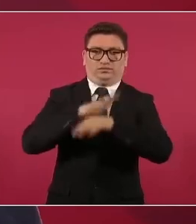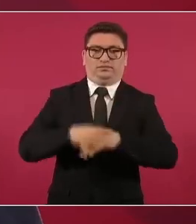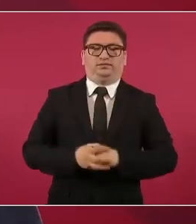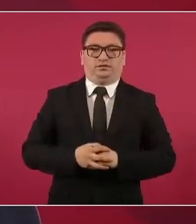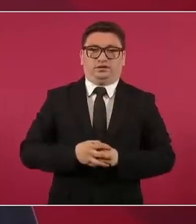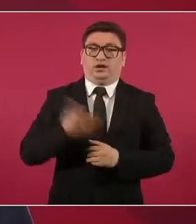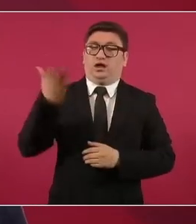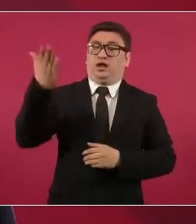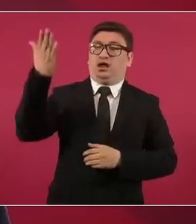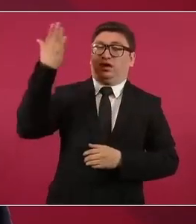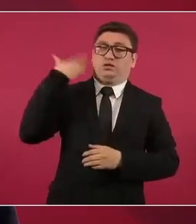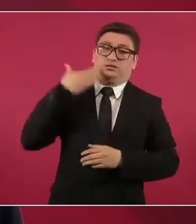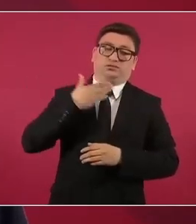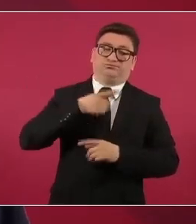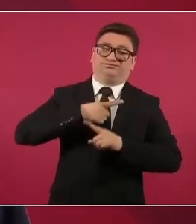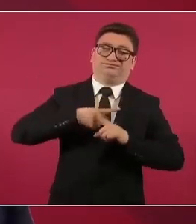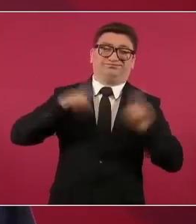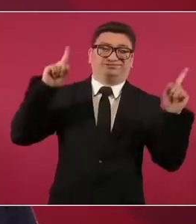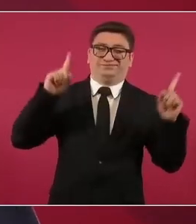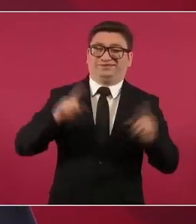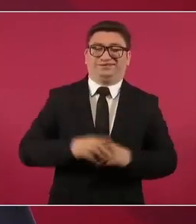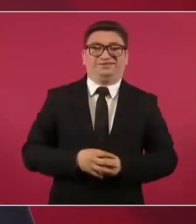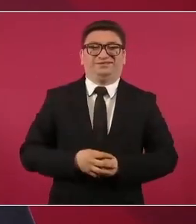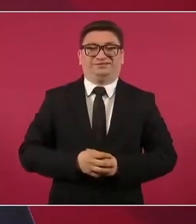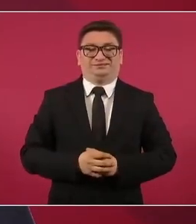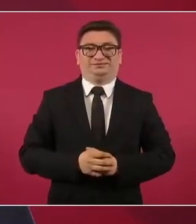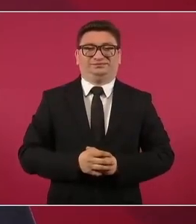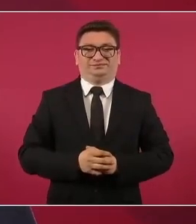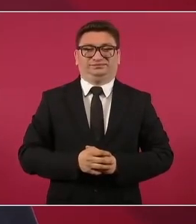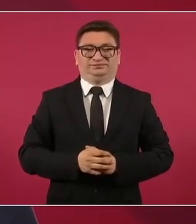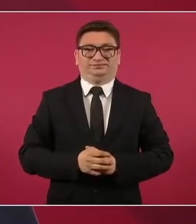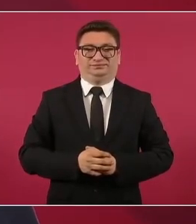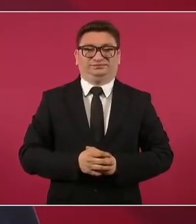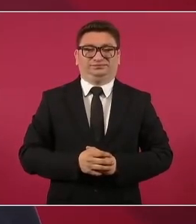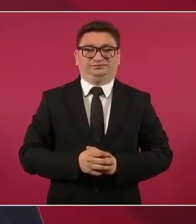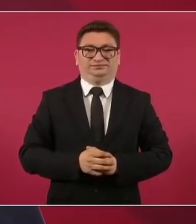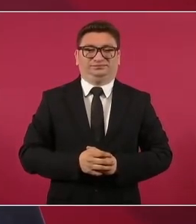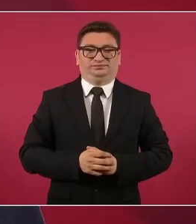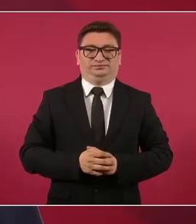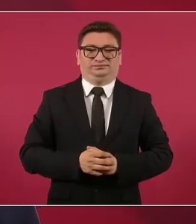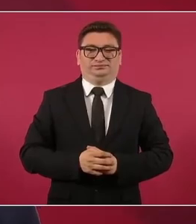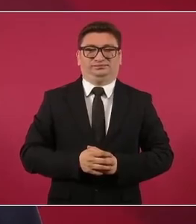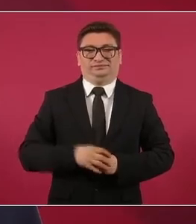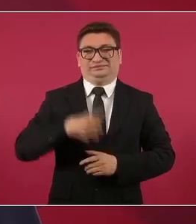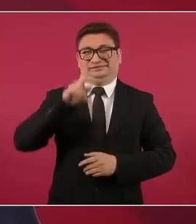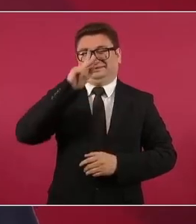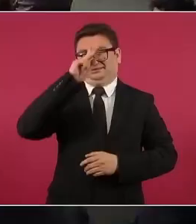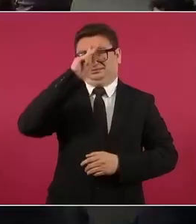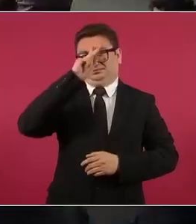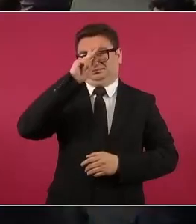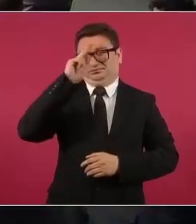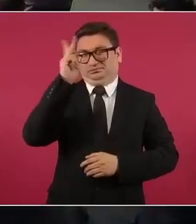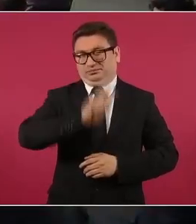no, estábamos por los sueldos,